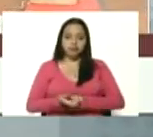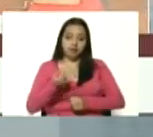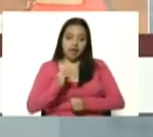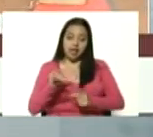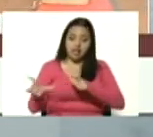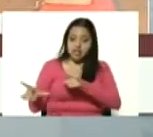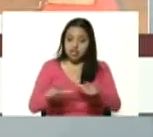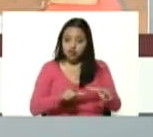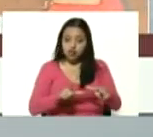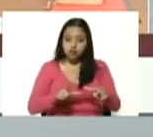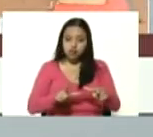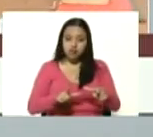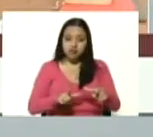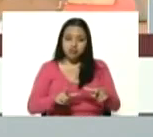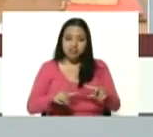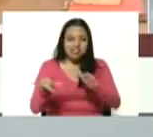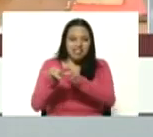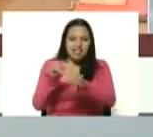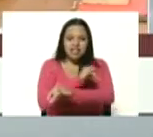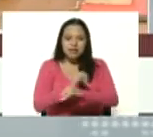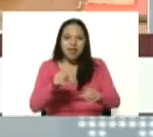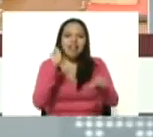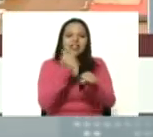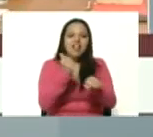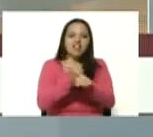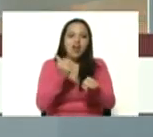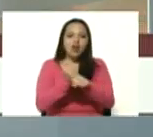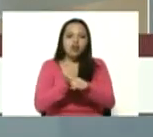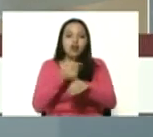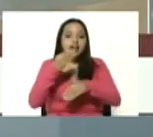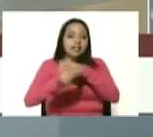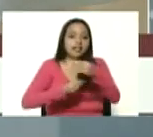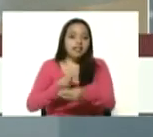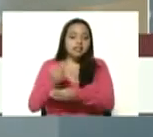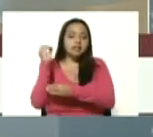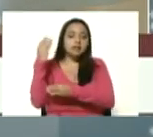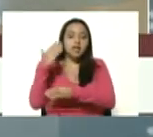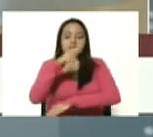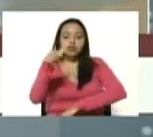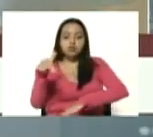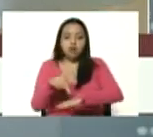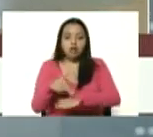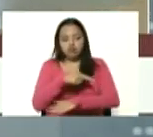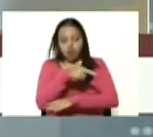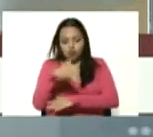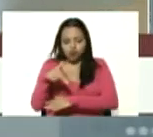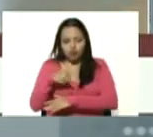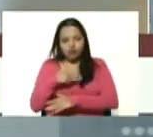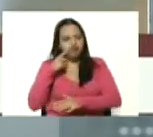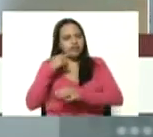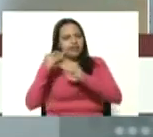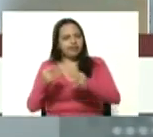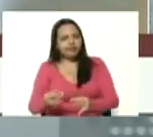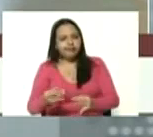del trabajo encomendado por la asamblea nacional nosotros estimamos que el día